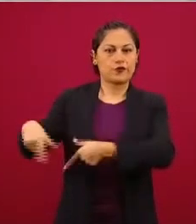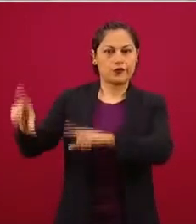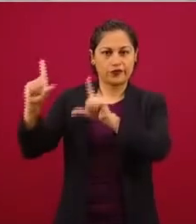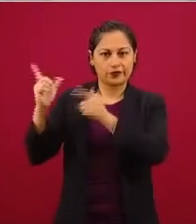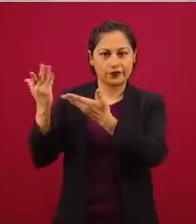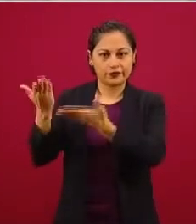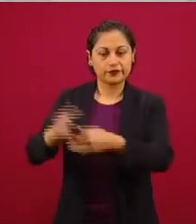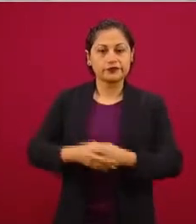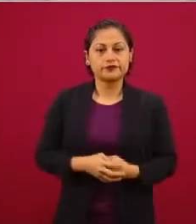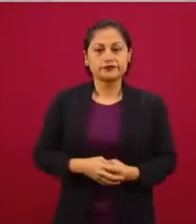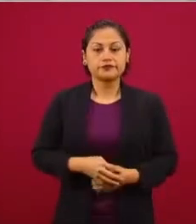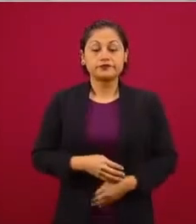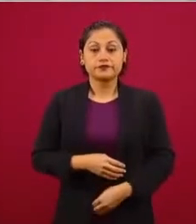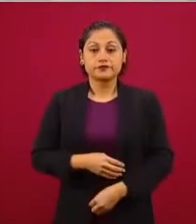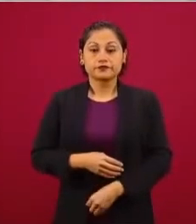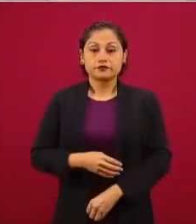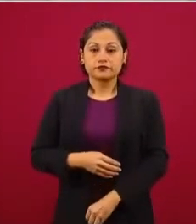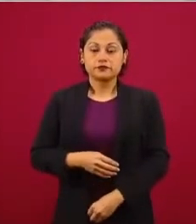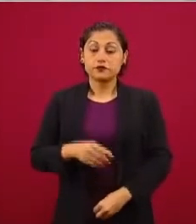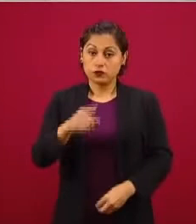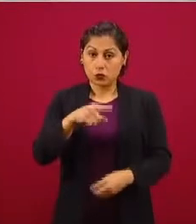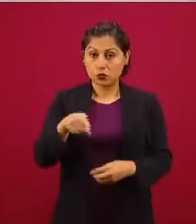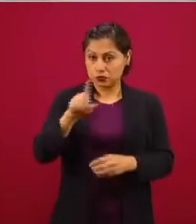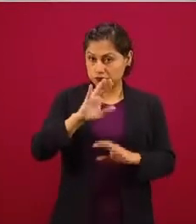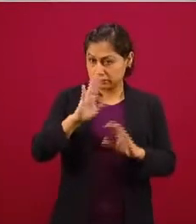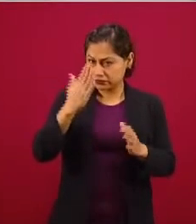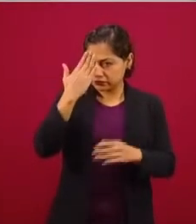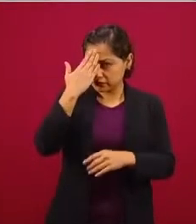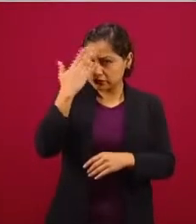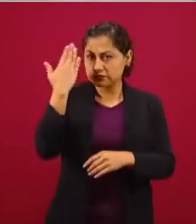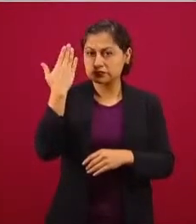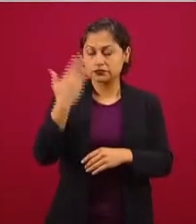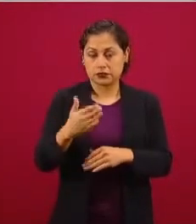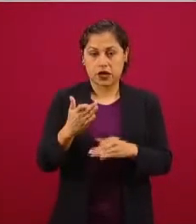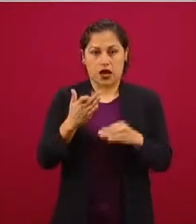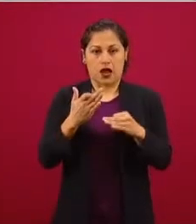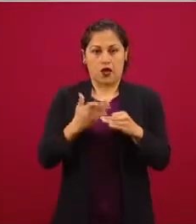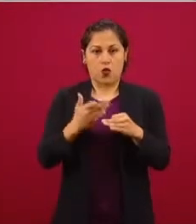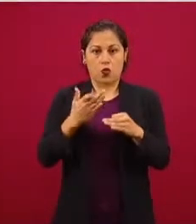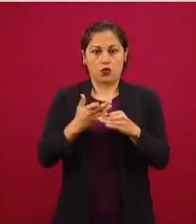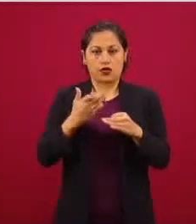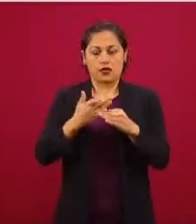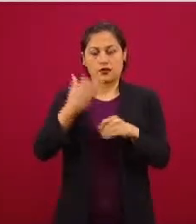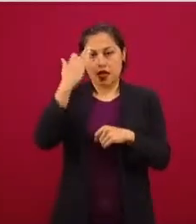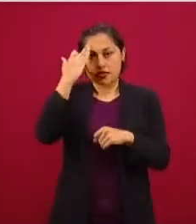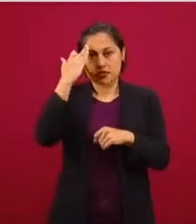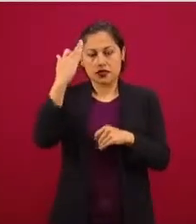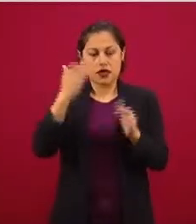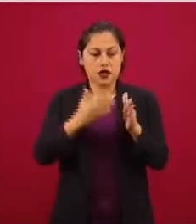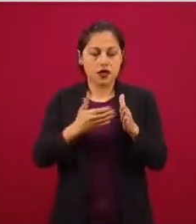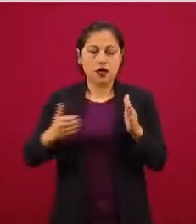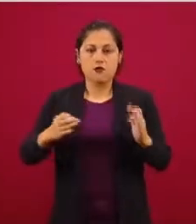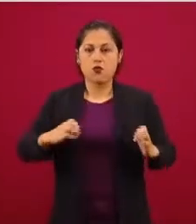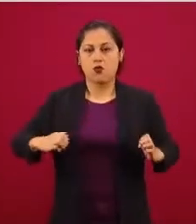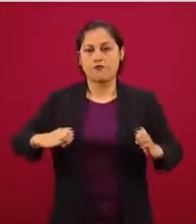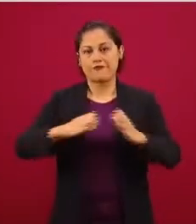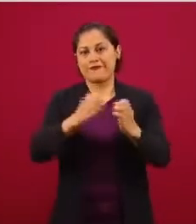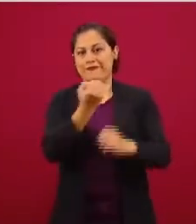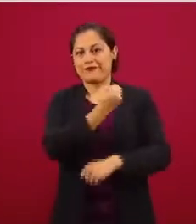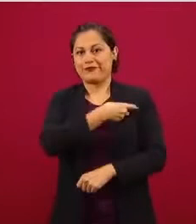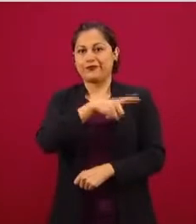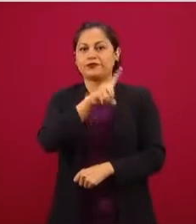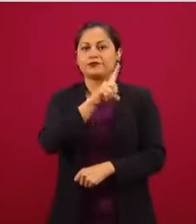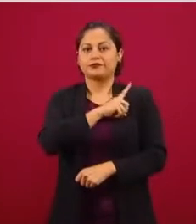Bueno, como ustedes saben, durante este periodo de emergencia sanitaria se